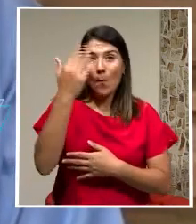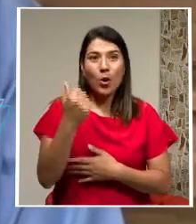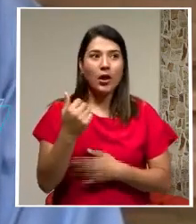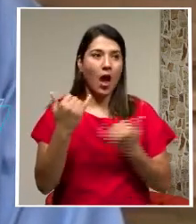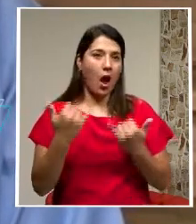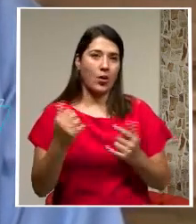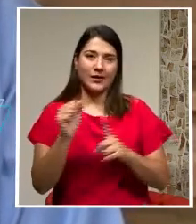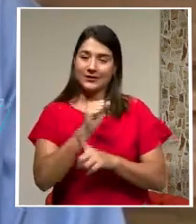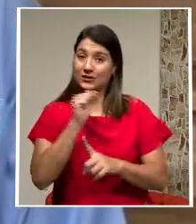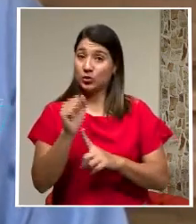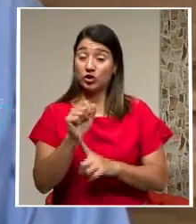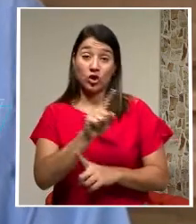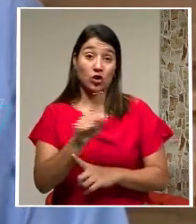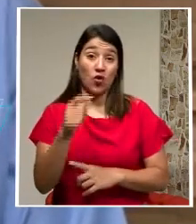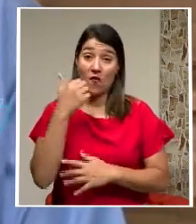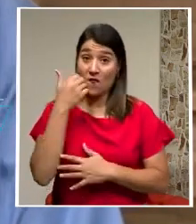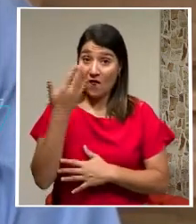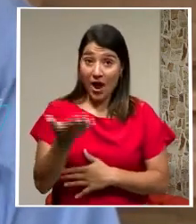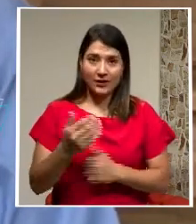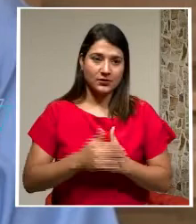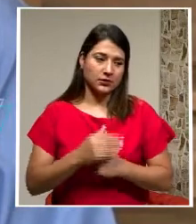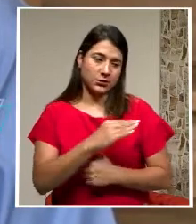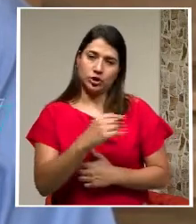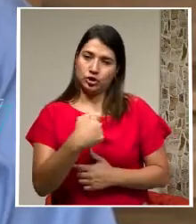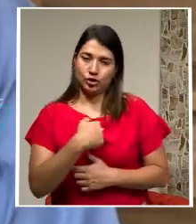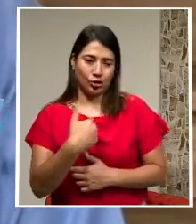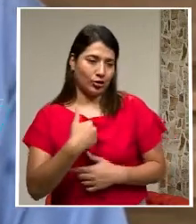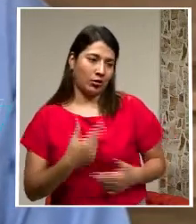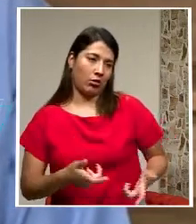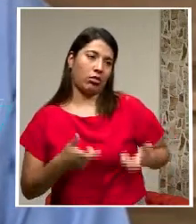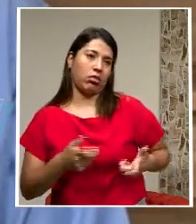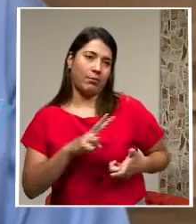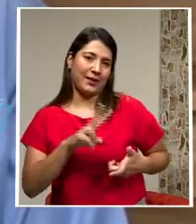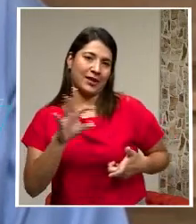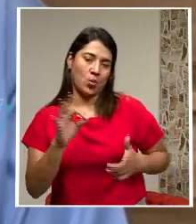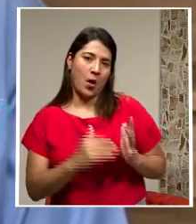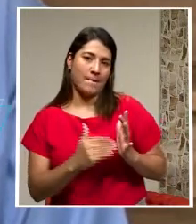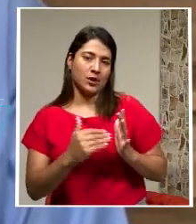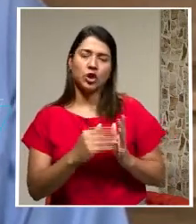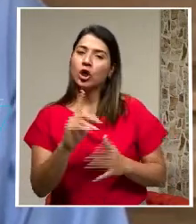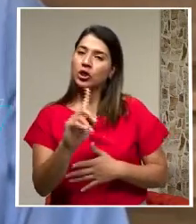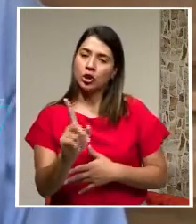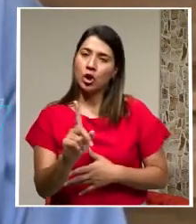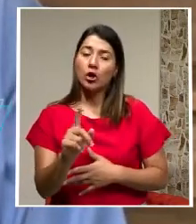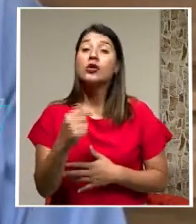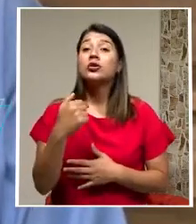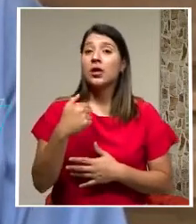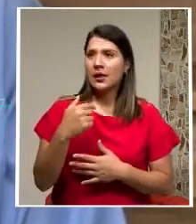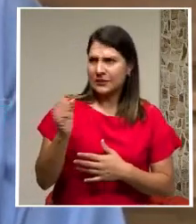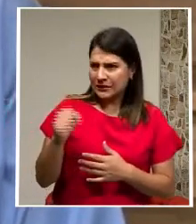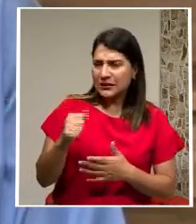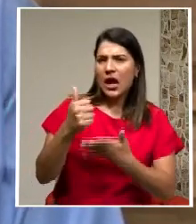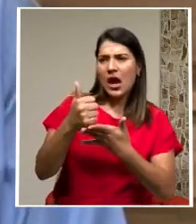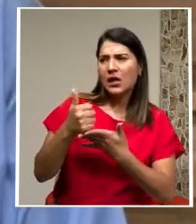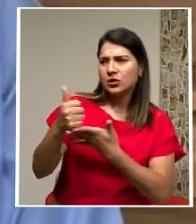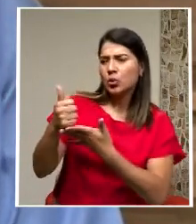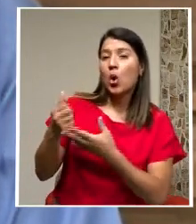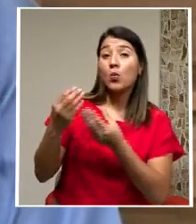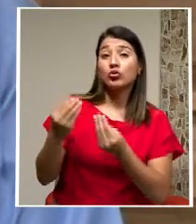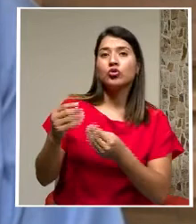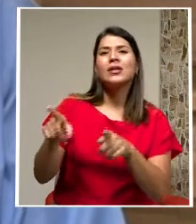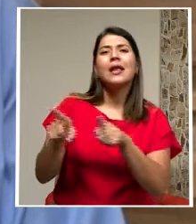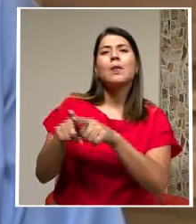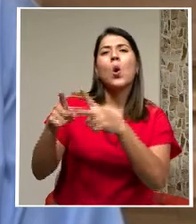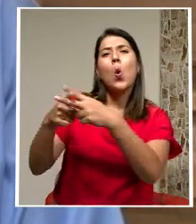está fácil Para esto Y yo no tengo Una fortuna Como para ponerlo Pues sí Recibí Bastantes Contribuciones Y un préstamo